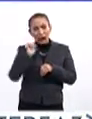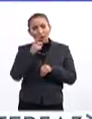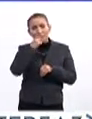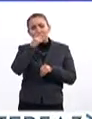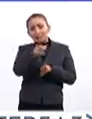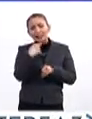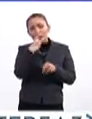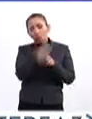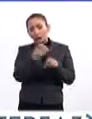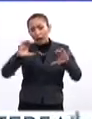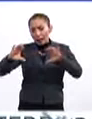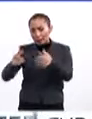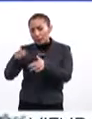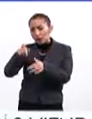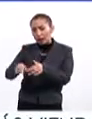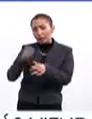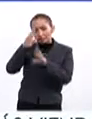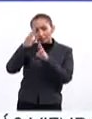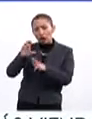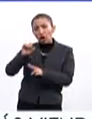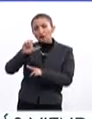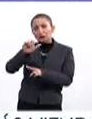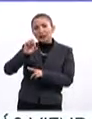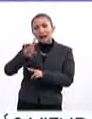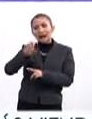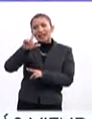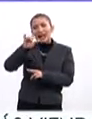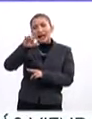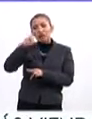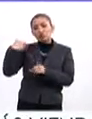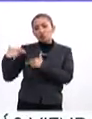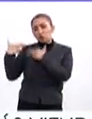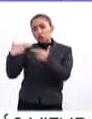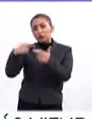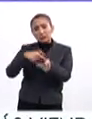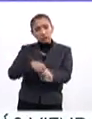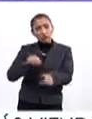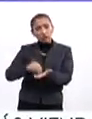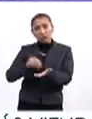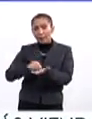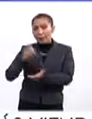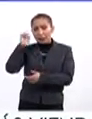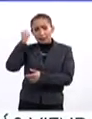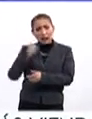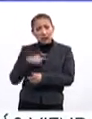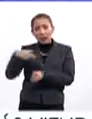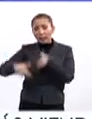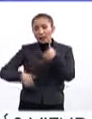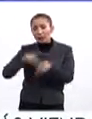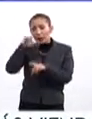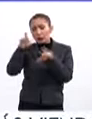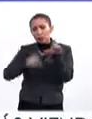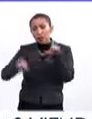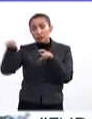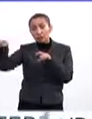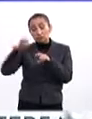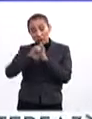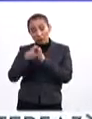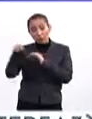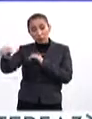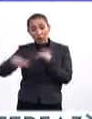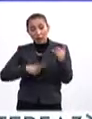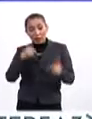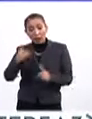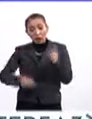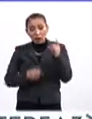comenta que la segunda categoría hace homenaje a Oscar Liera, pues su legado sigue vigente en Sinaloa y en el Teatro Nacional es un referente de